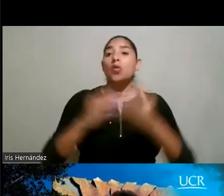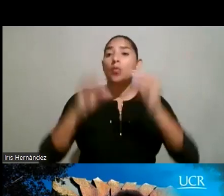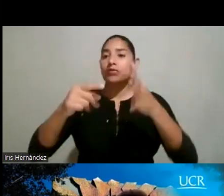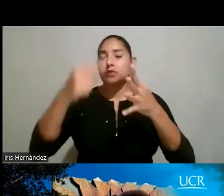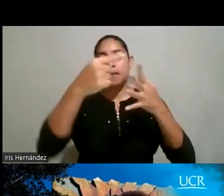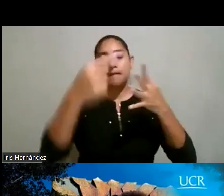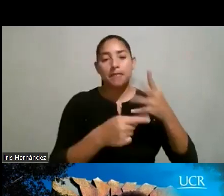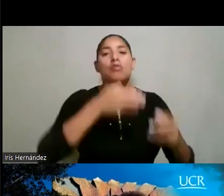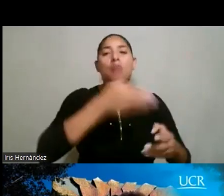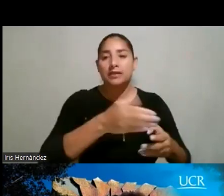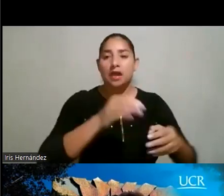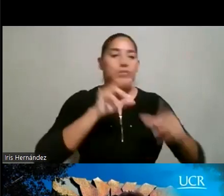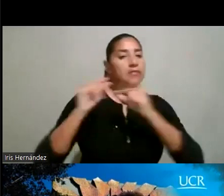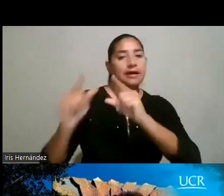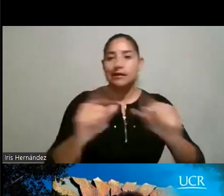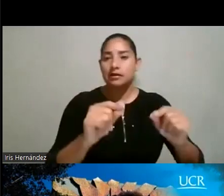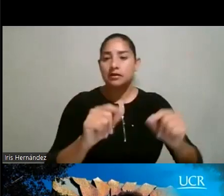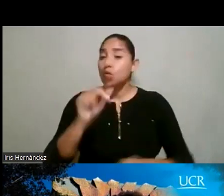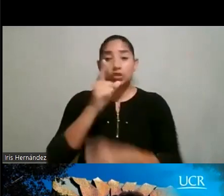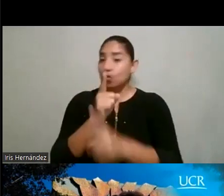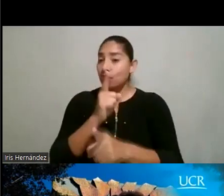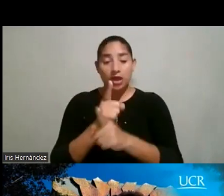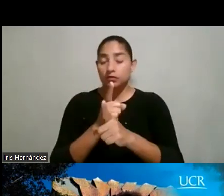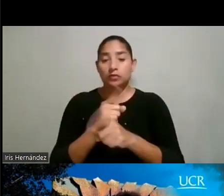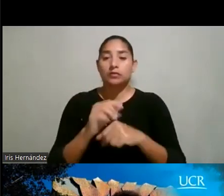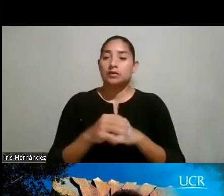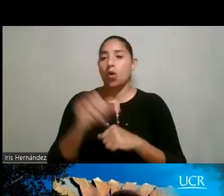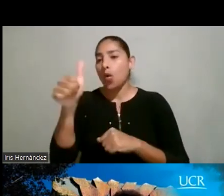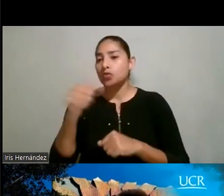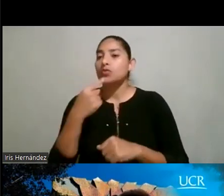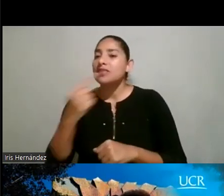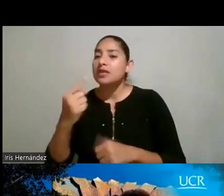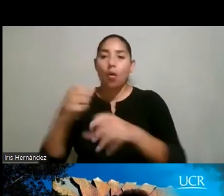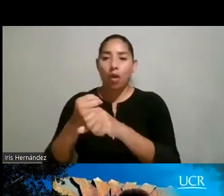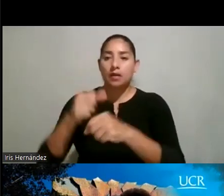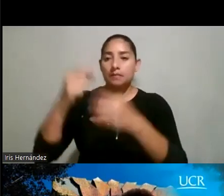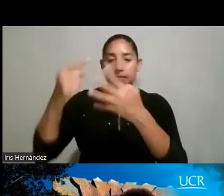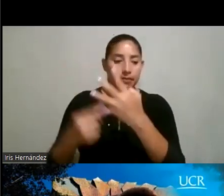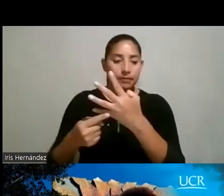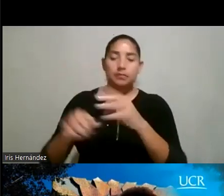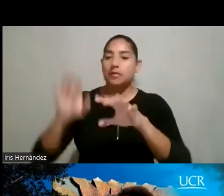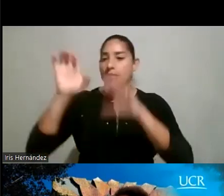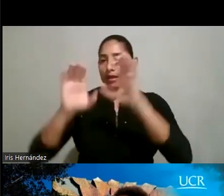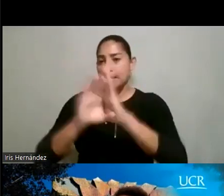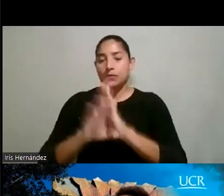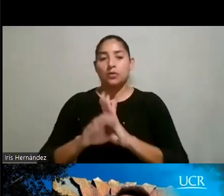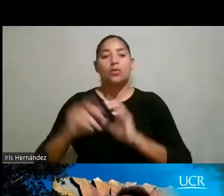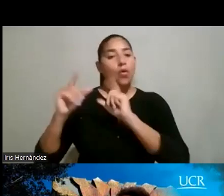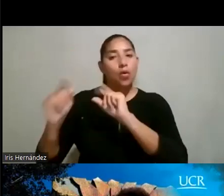este y este comentario. No es correcto que el otro haga esto o este comentario. Entonces esto se empezó a